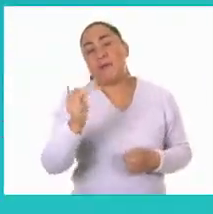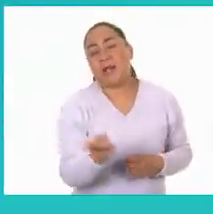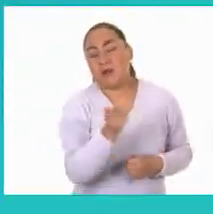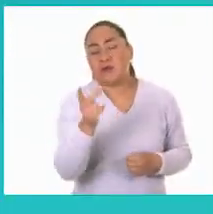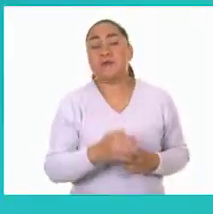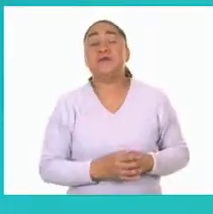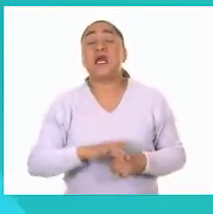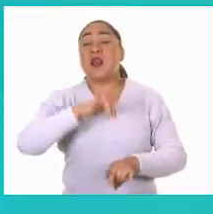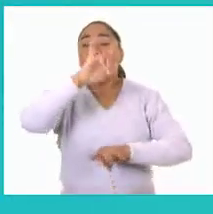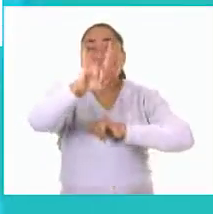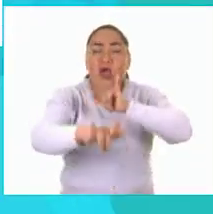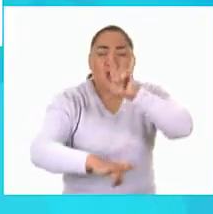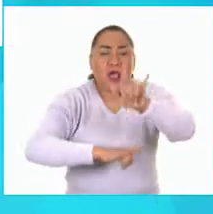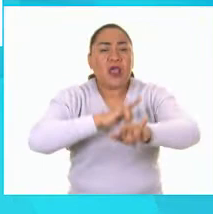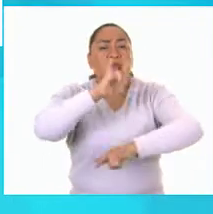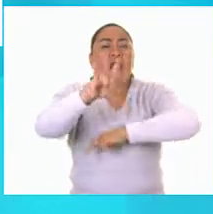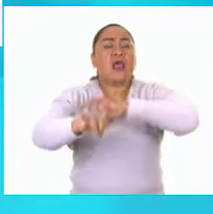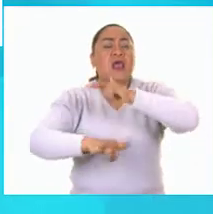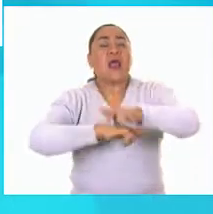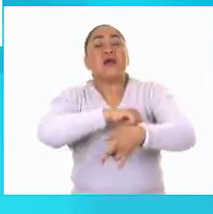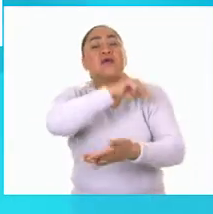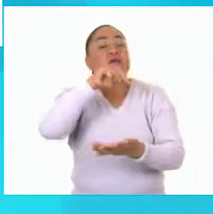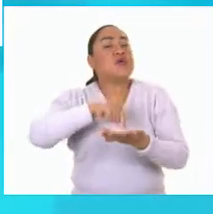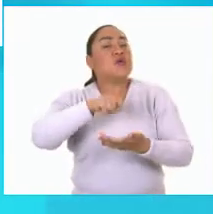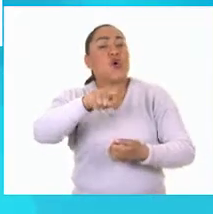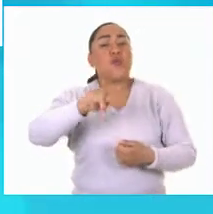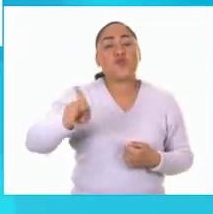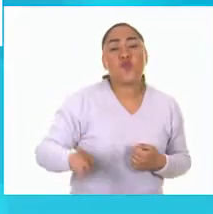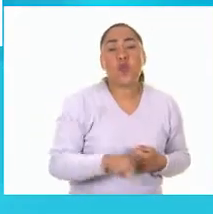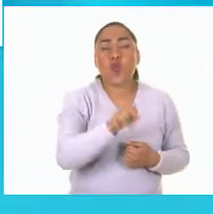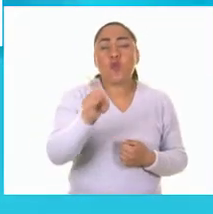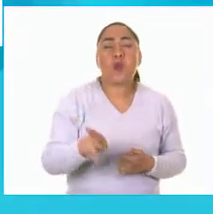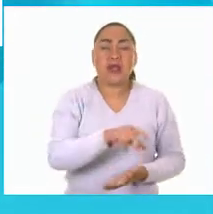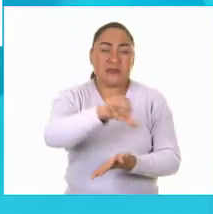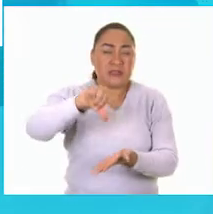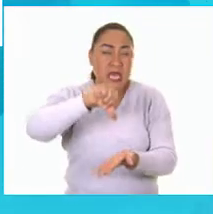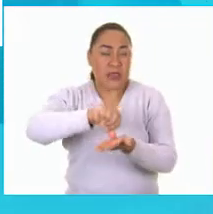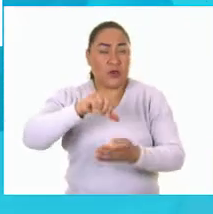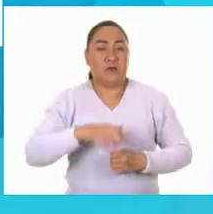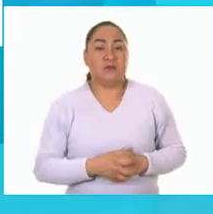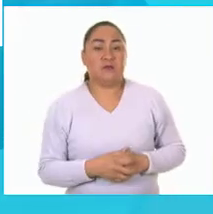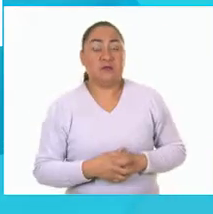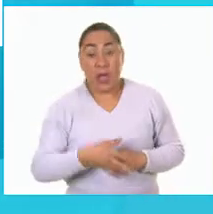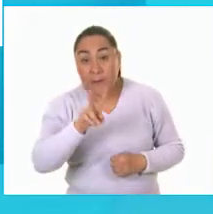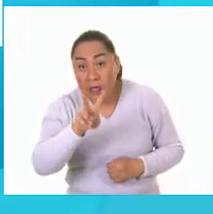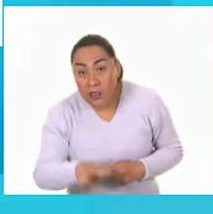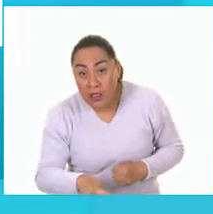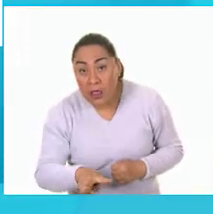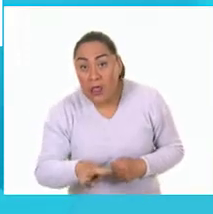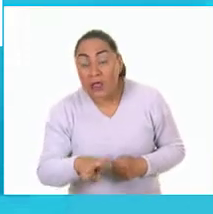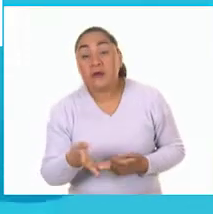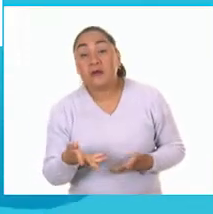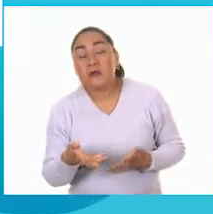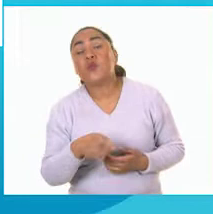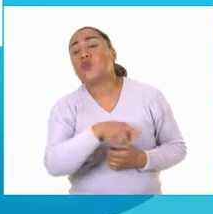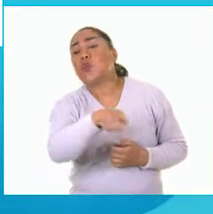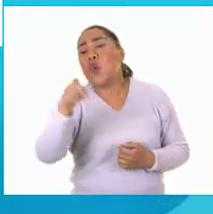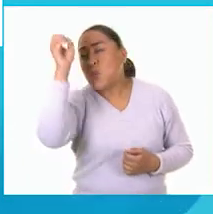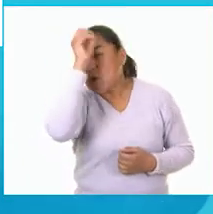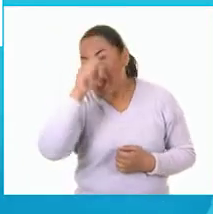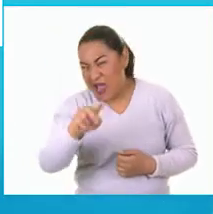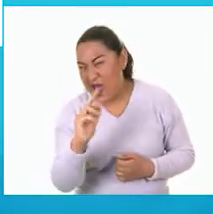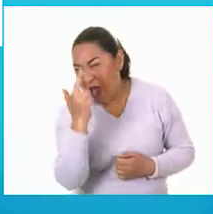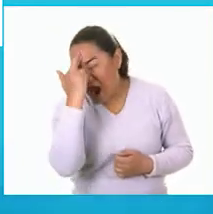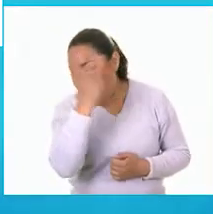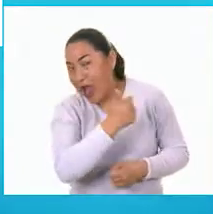la feria se colocaba al centro del pueblo yo digo que es verdadero ustedes en casa qué opinan recuerdan lo que